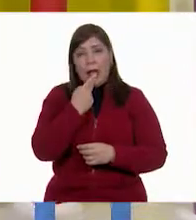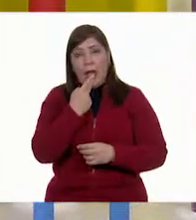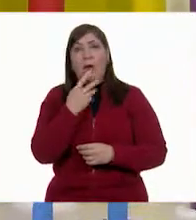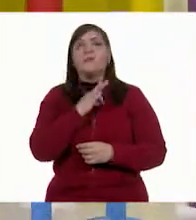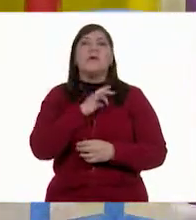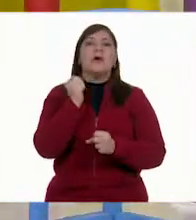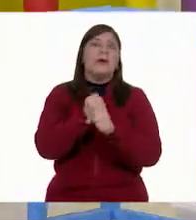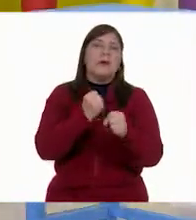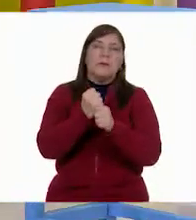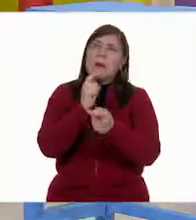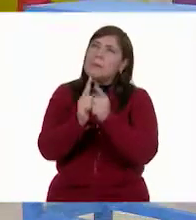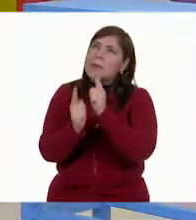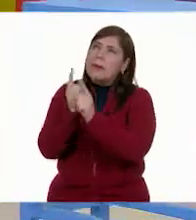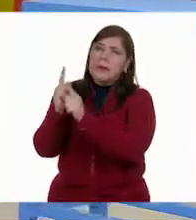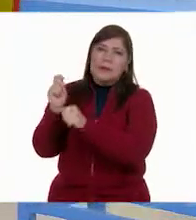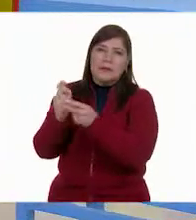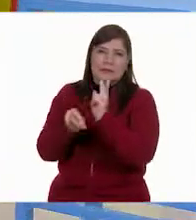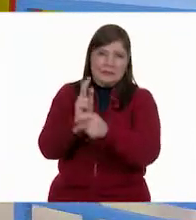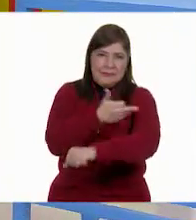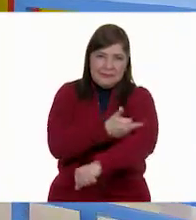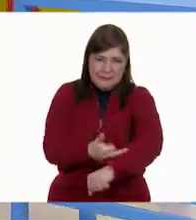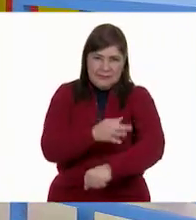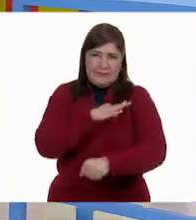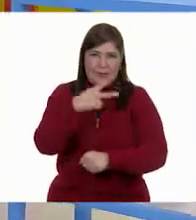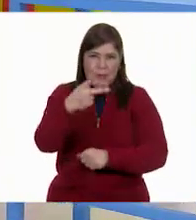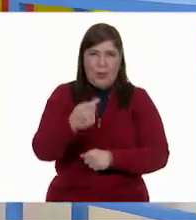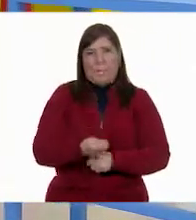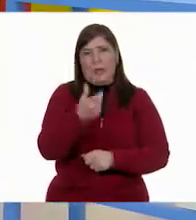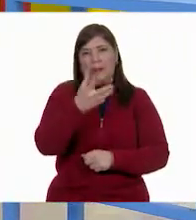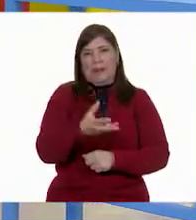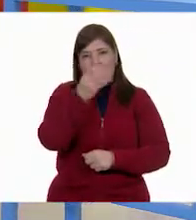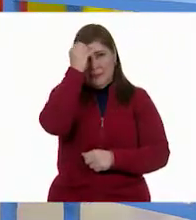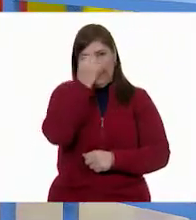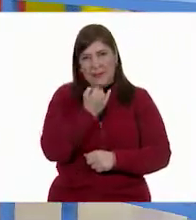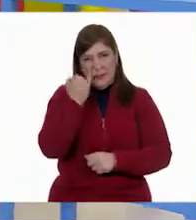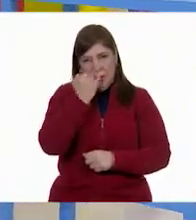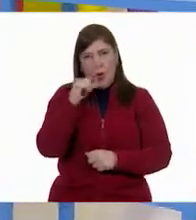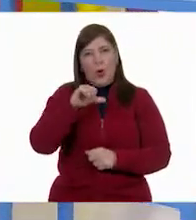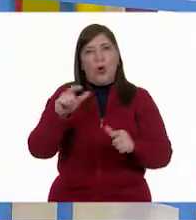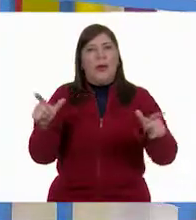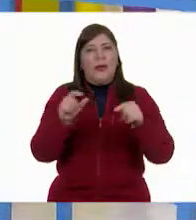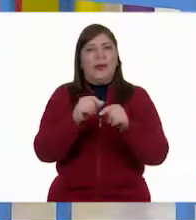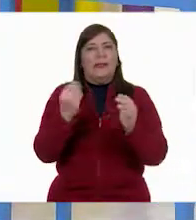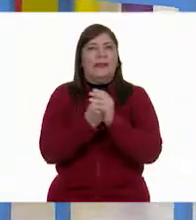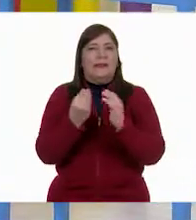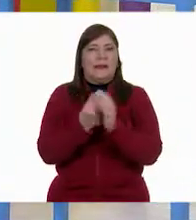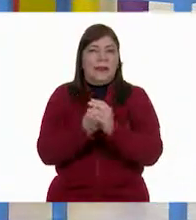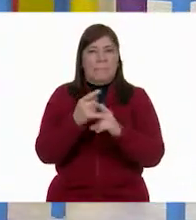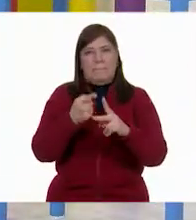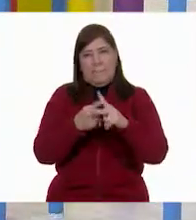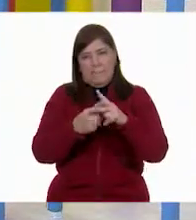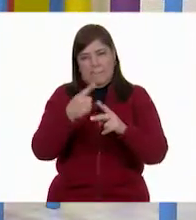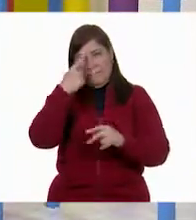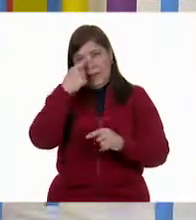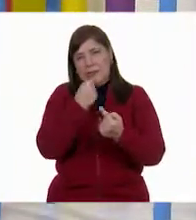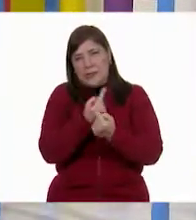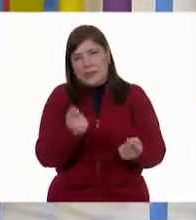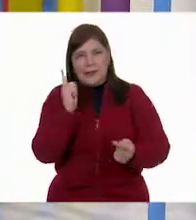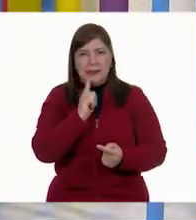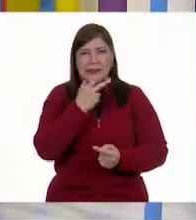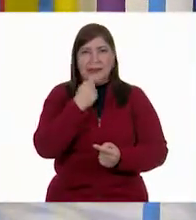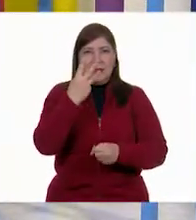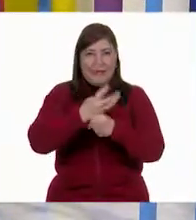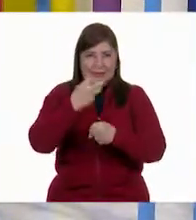practicarla y platica con tu familia en tu lengua materna. Por hoy hemos terminado con la clase de matemáticas para niñas y para niños de tercer grado.